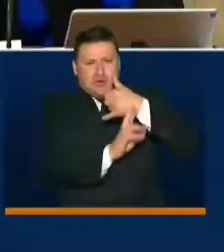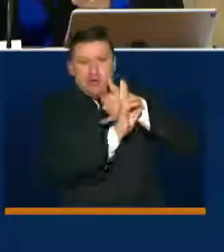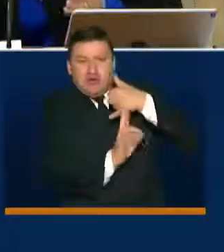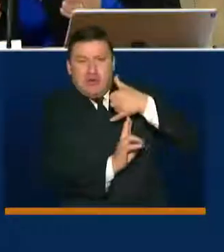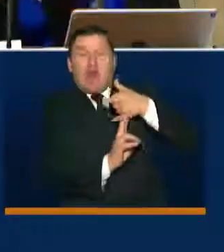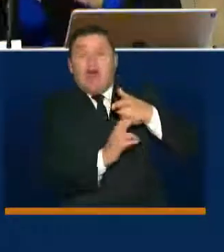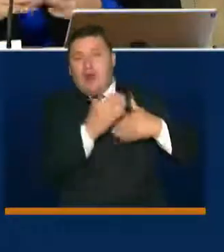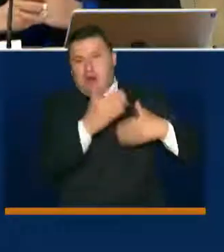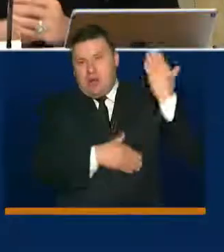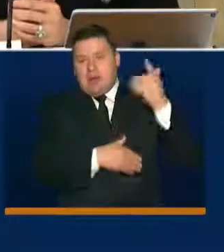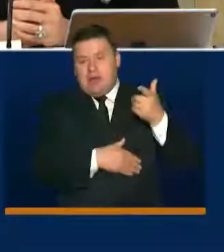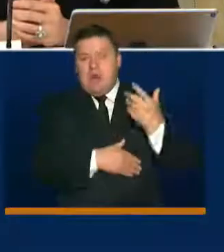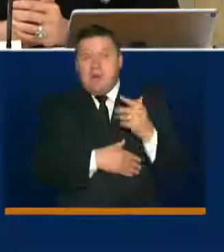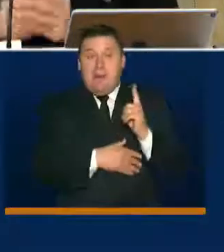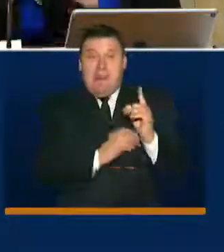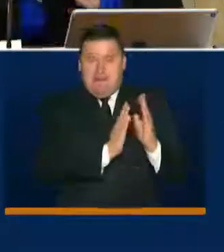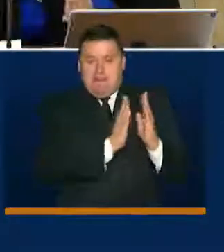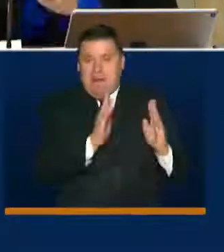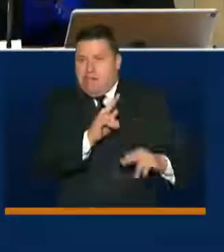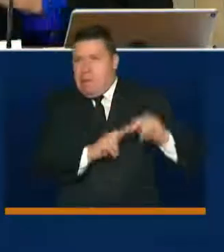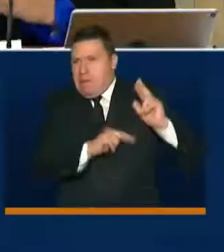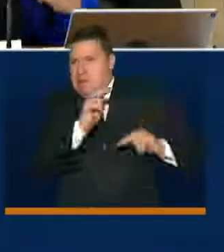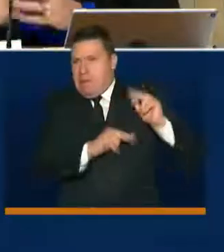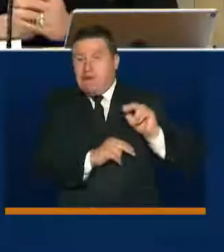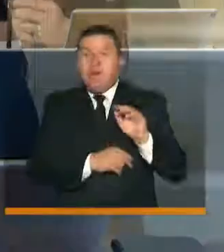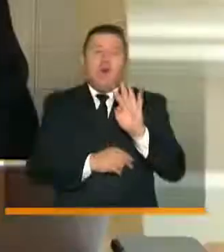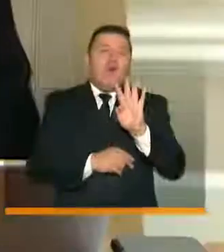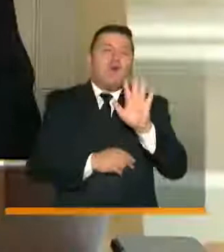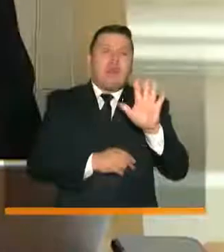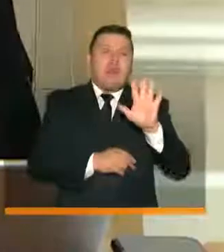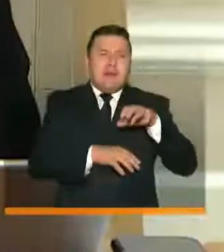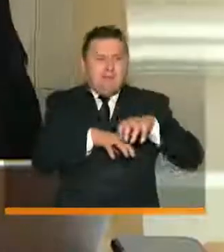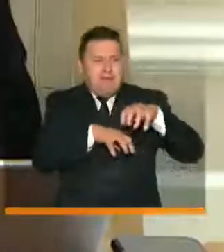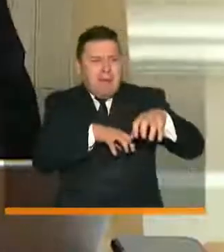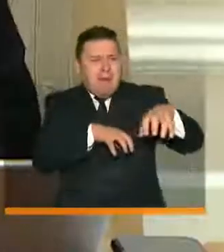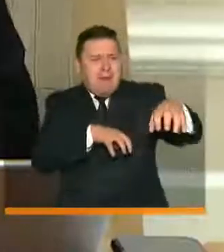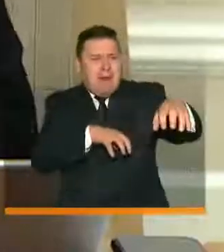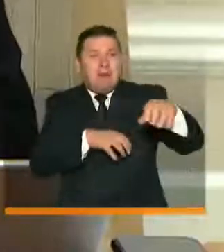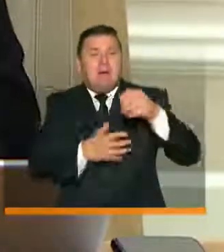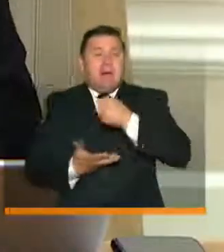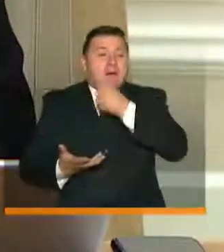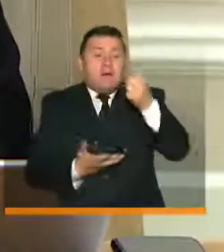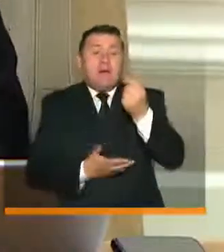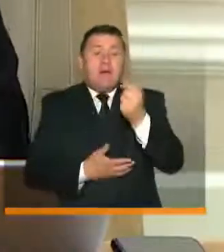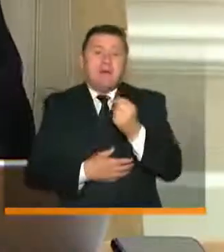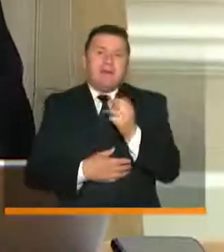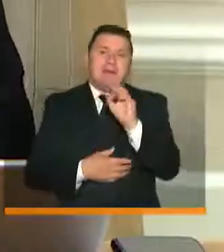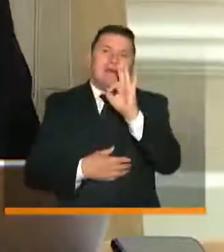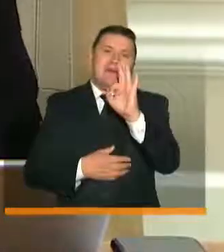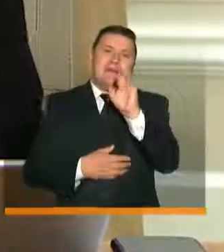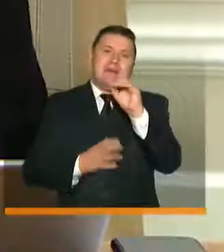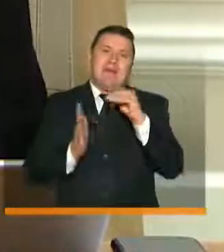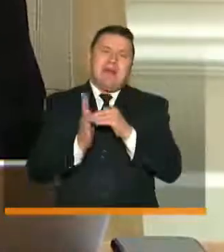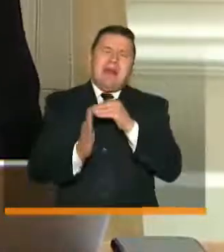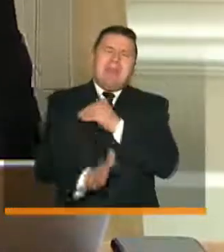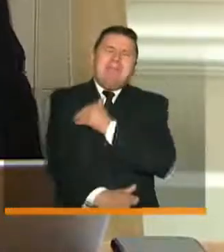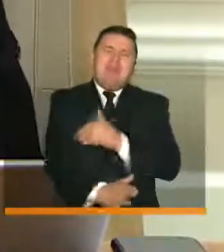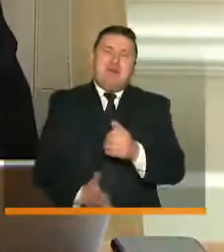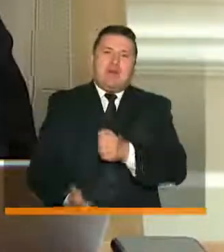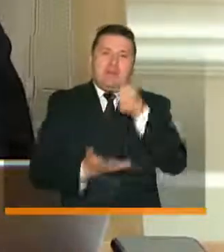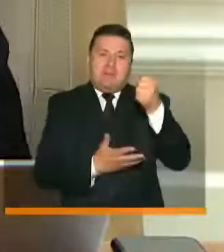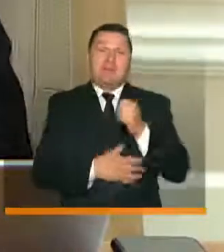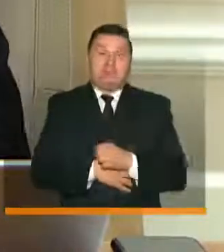que inicia con esta primera fase la atención de 45 puntos críticos con una inversión de casi 30 mil millones de pesos